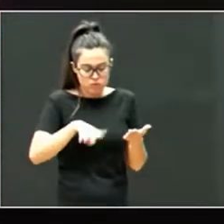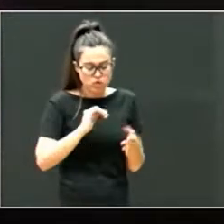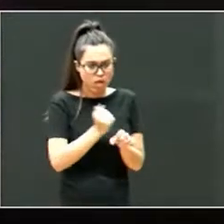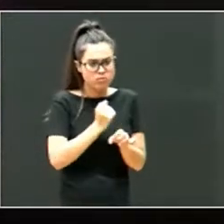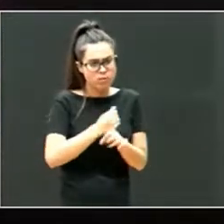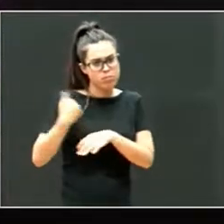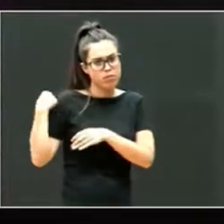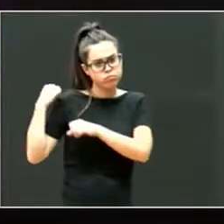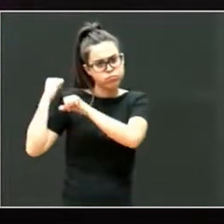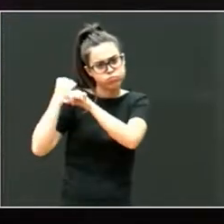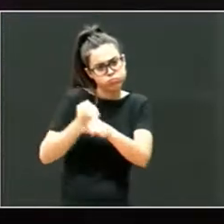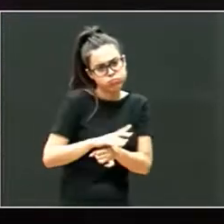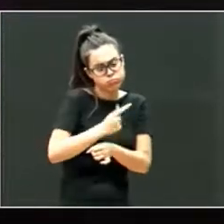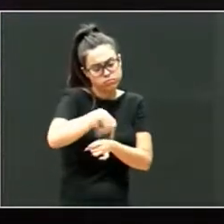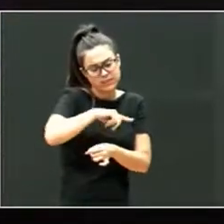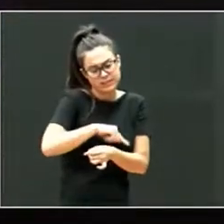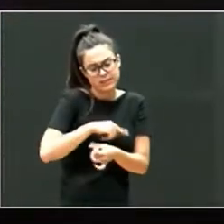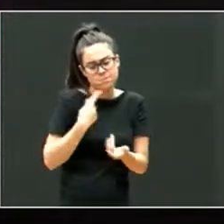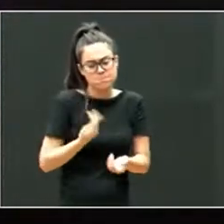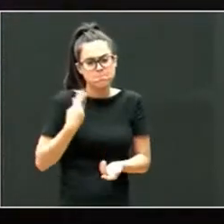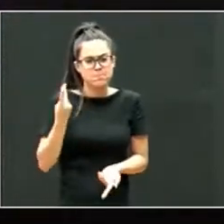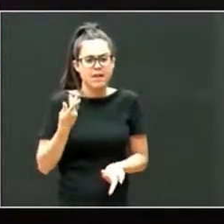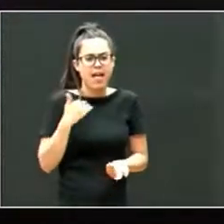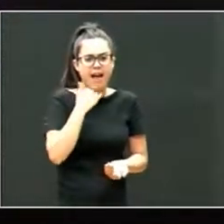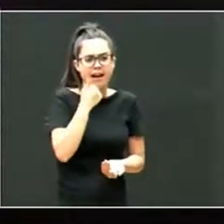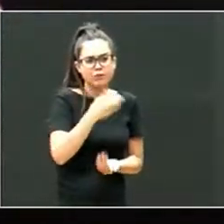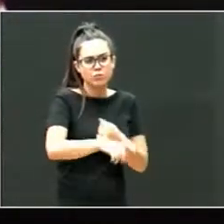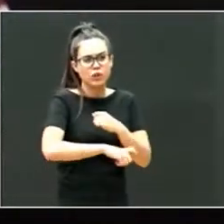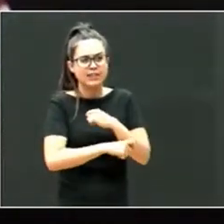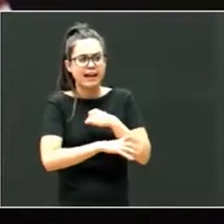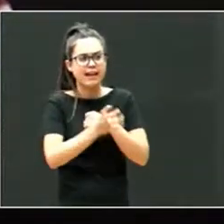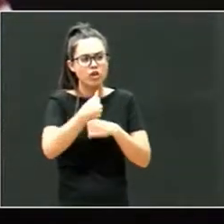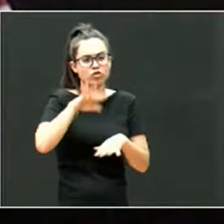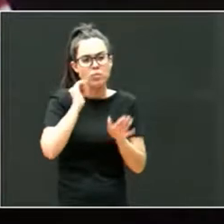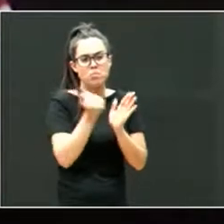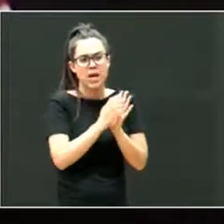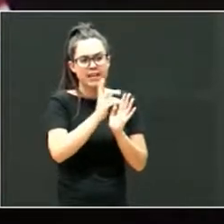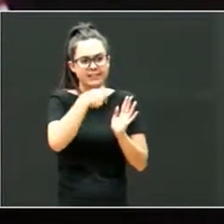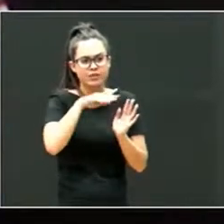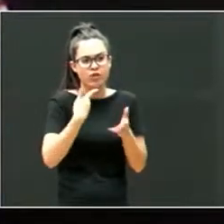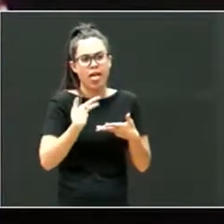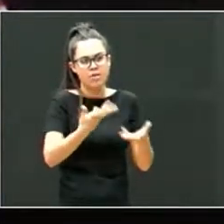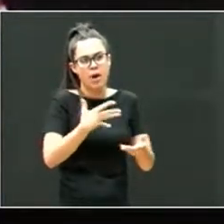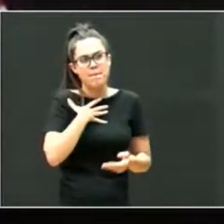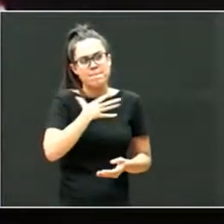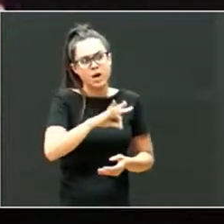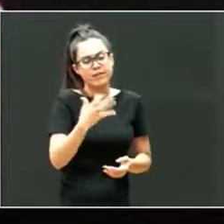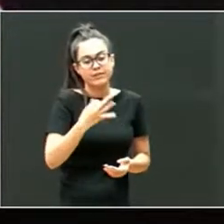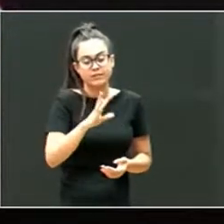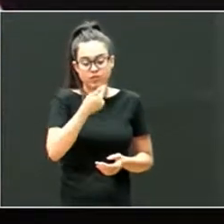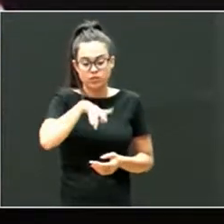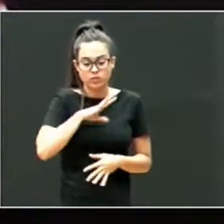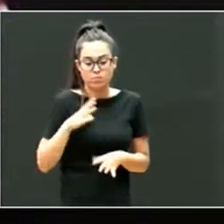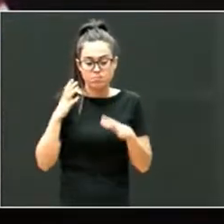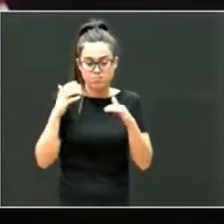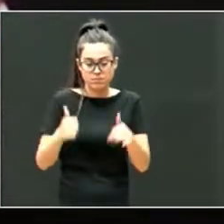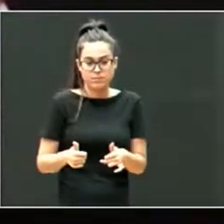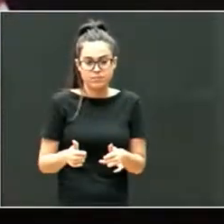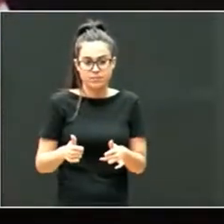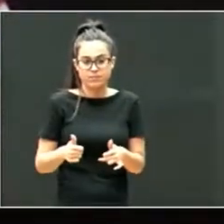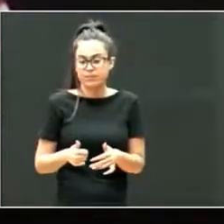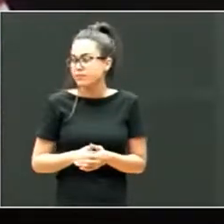unos cuantos años, pues entendemos que puede ayudarnos. Nosotros obviamente empezamos de la mano de